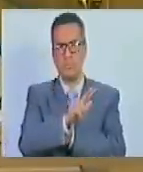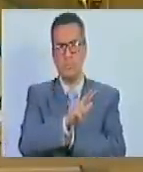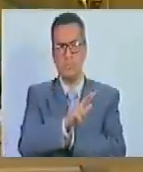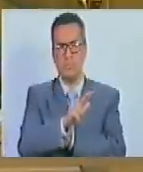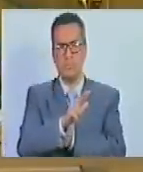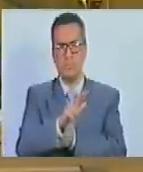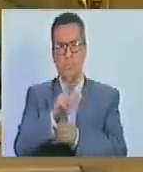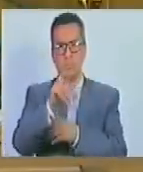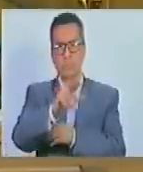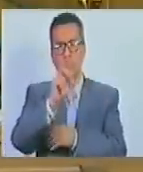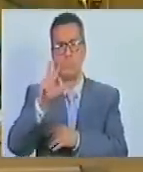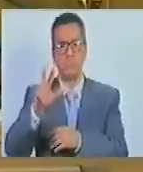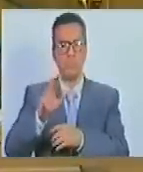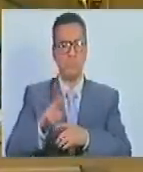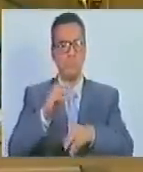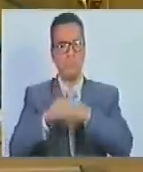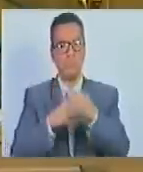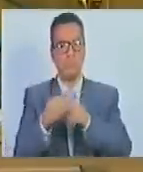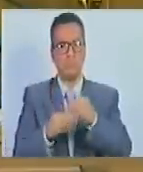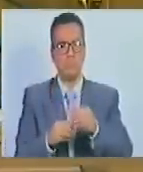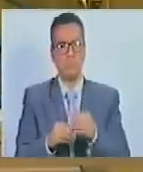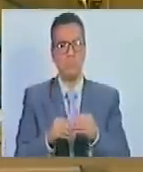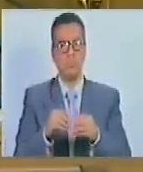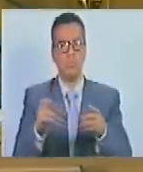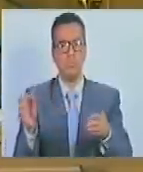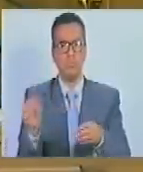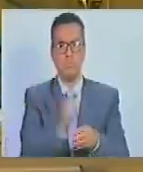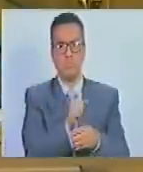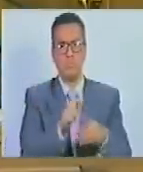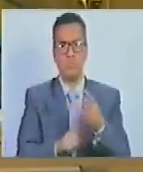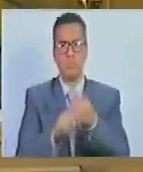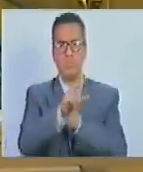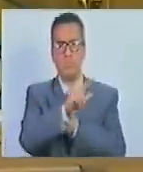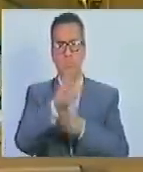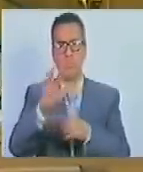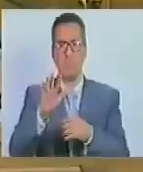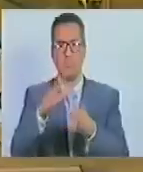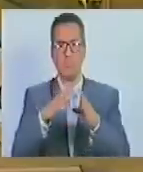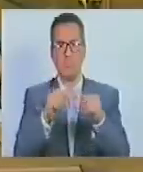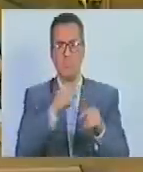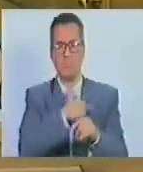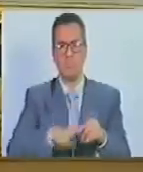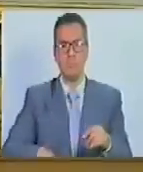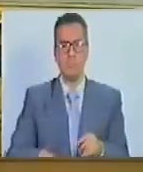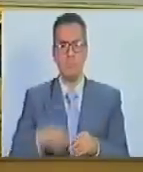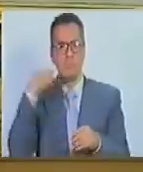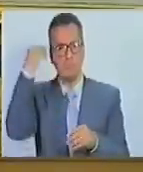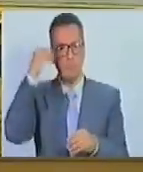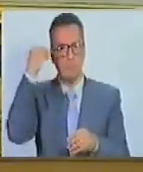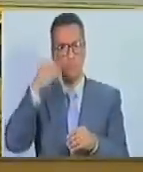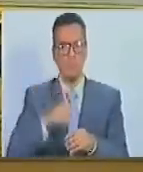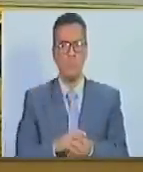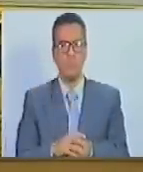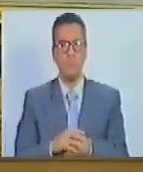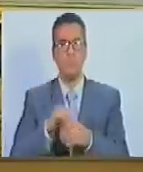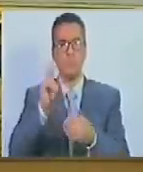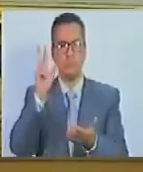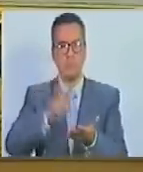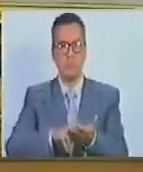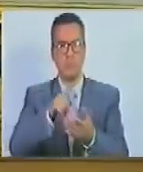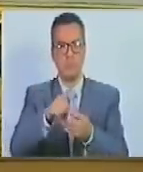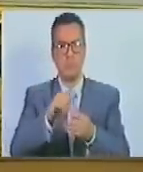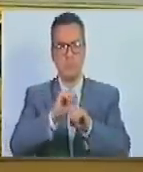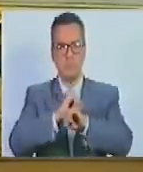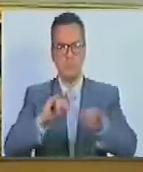Trigésimo tercero. Se propone suprimir el artículo 35. En consideración. Aprobada